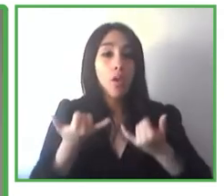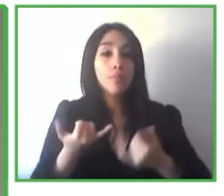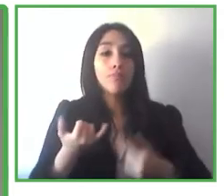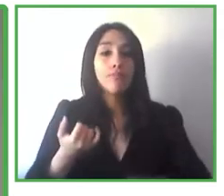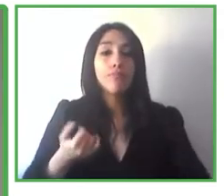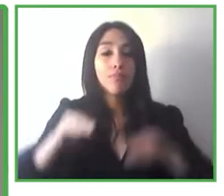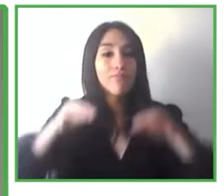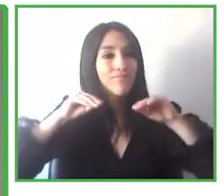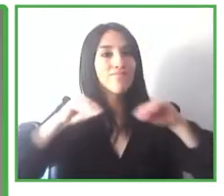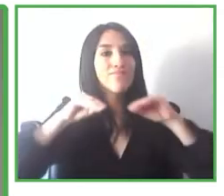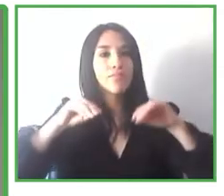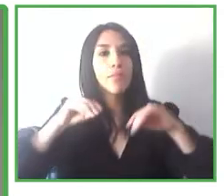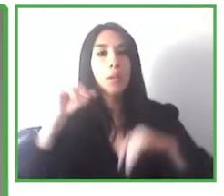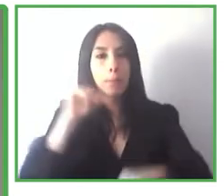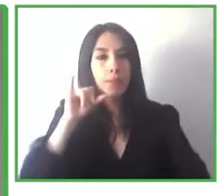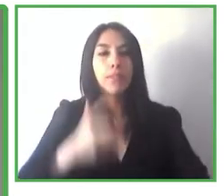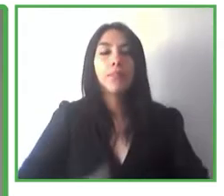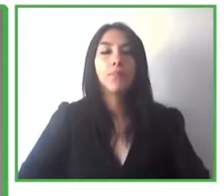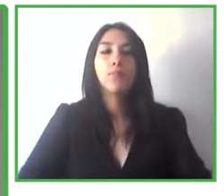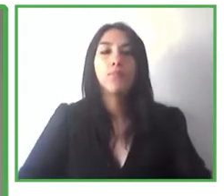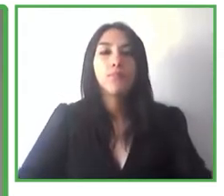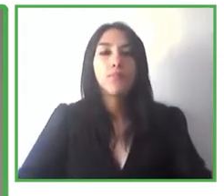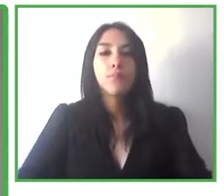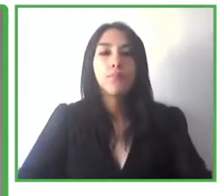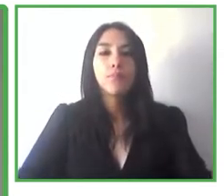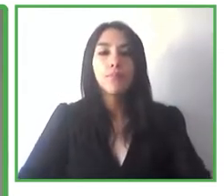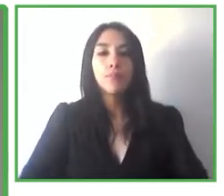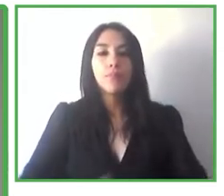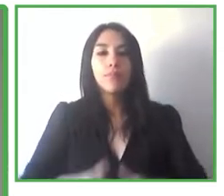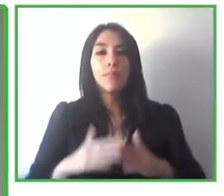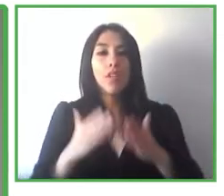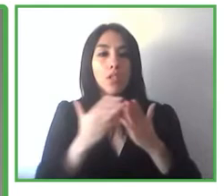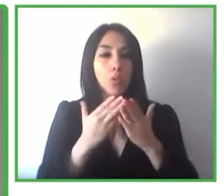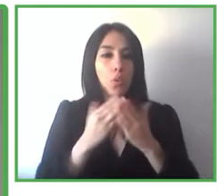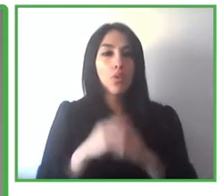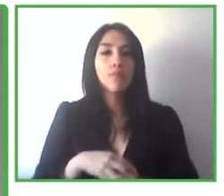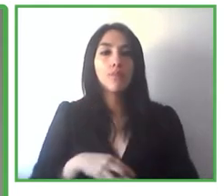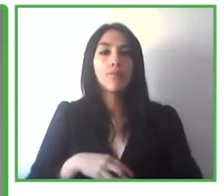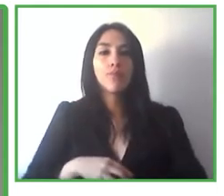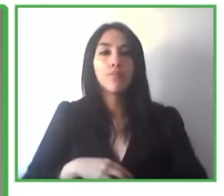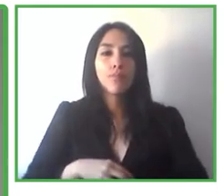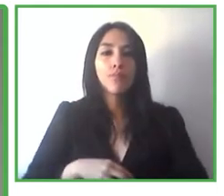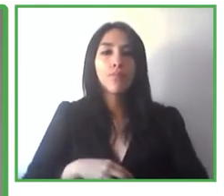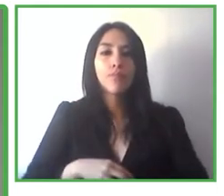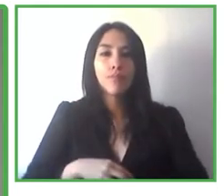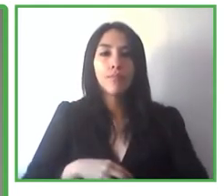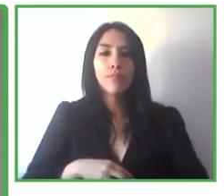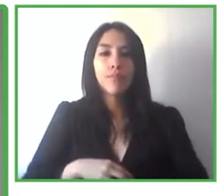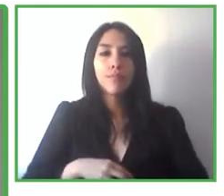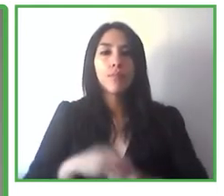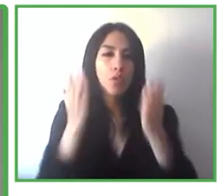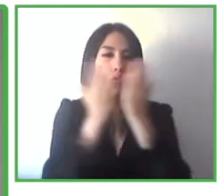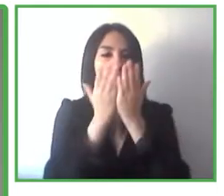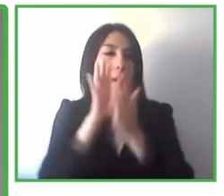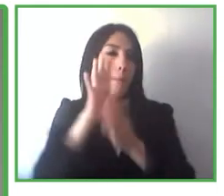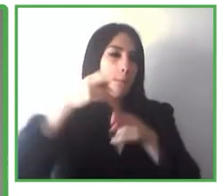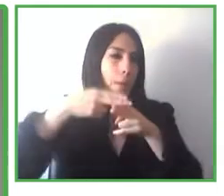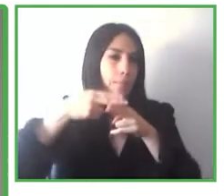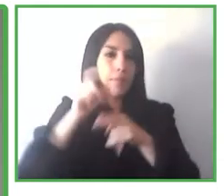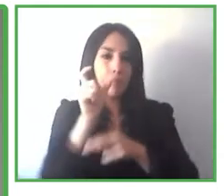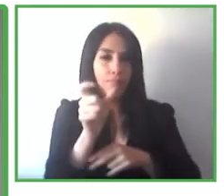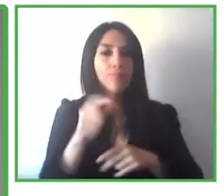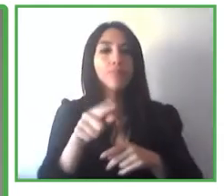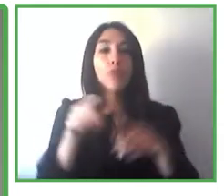Living Lab en ZENFIM que es el clúster del equipamiento del hogar y del contract en